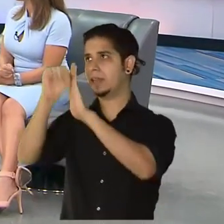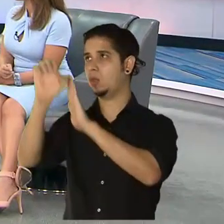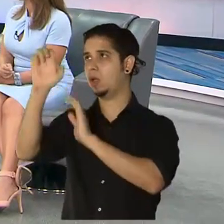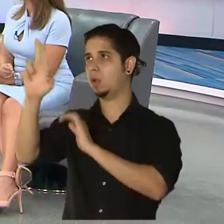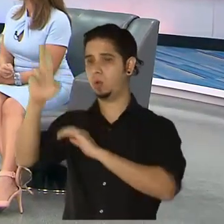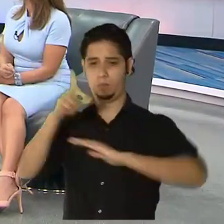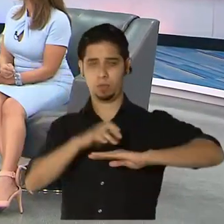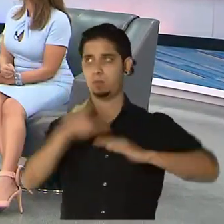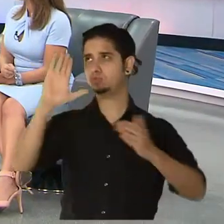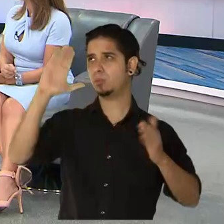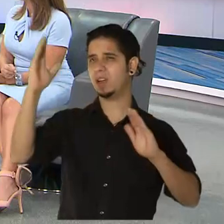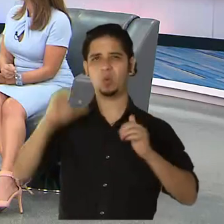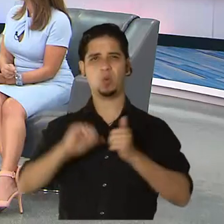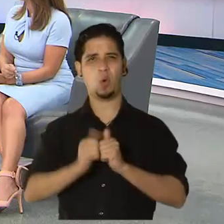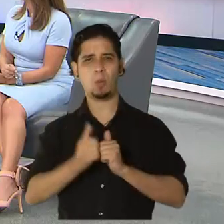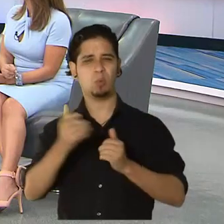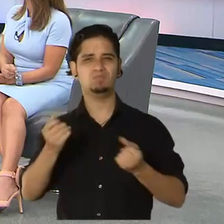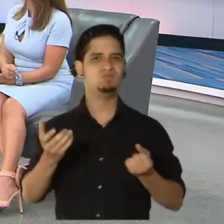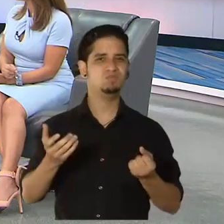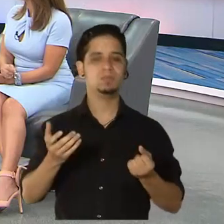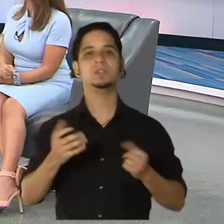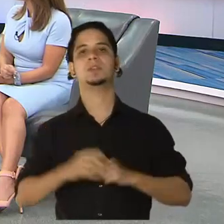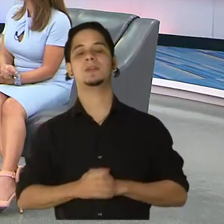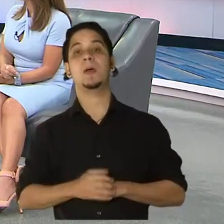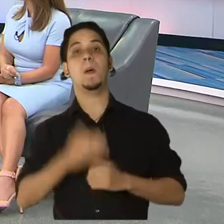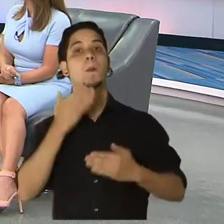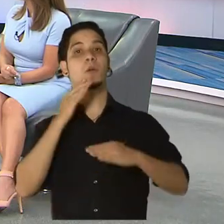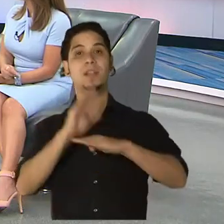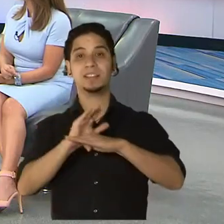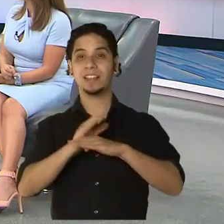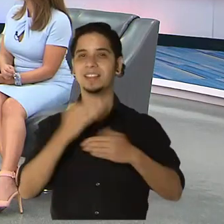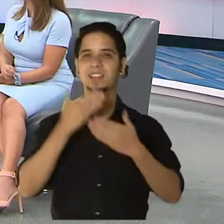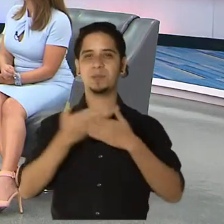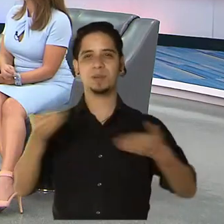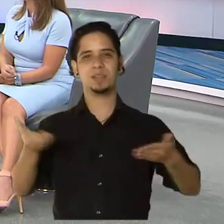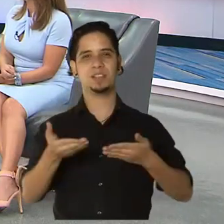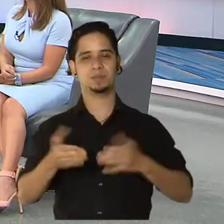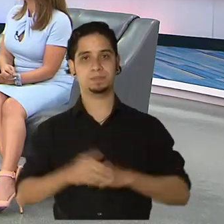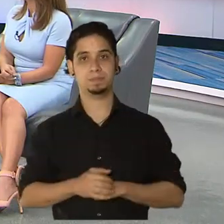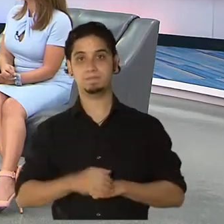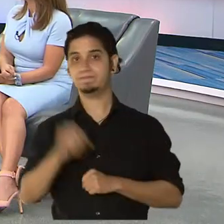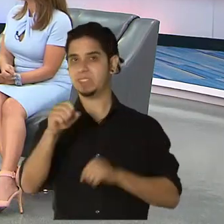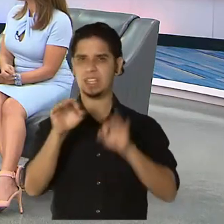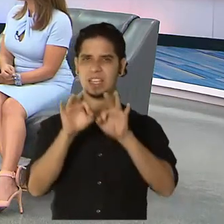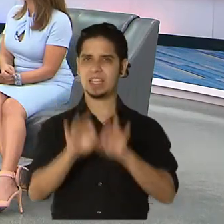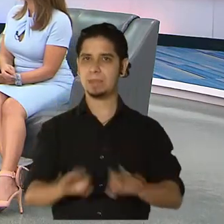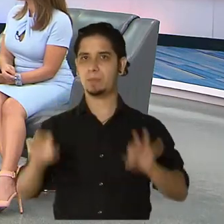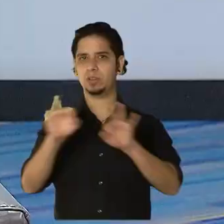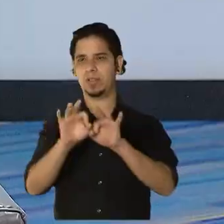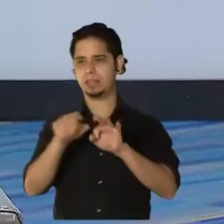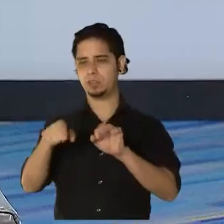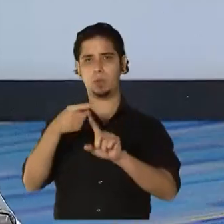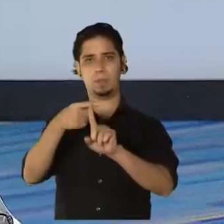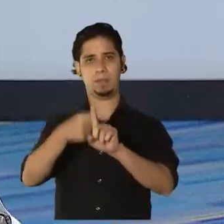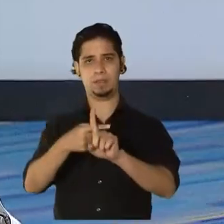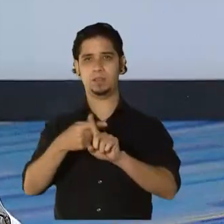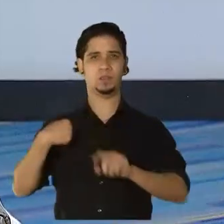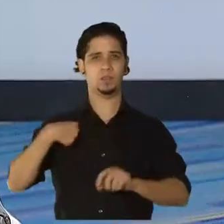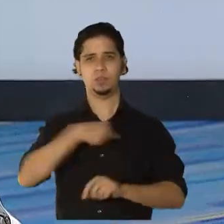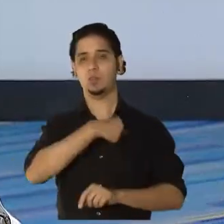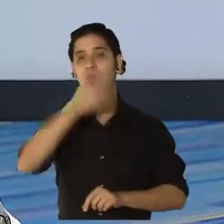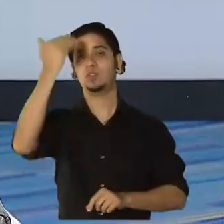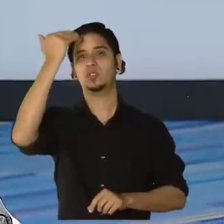la nación americana. Sí, muy buenas tardes. Gracias por la invitación. Es importante, a través de estos últimos meses, pues sabemos que hay